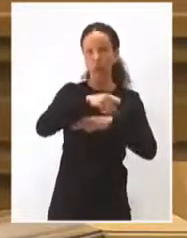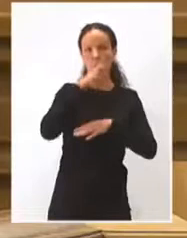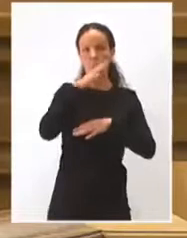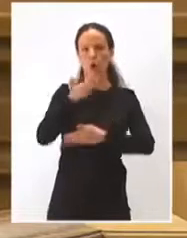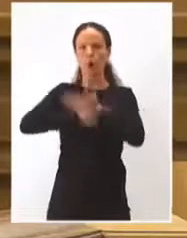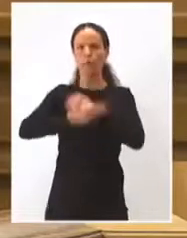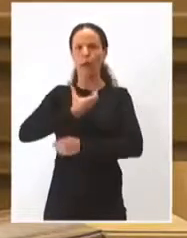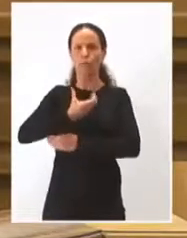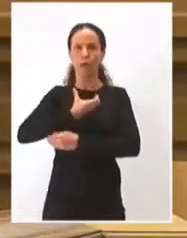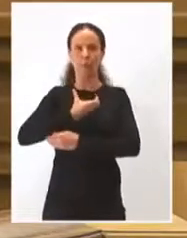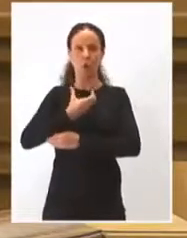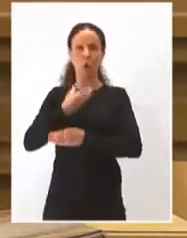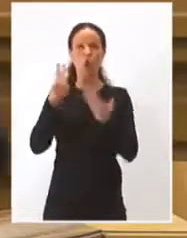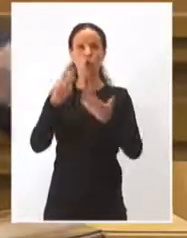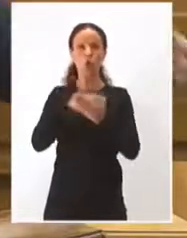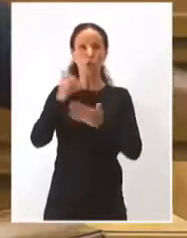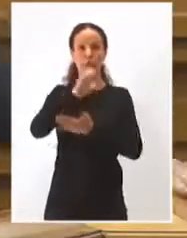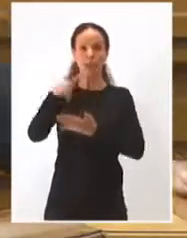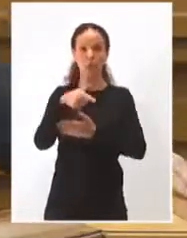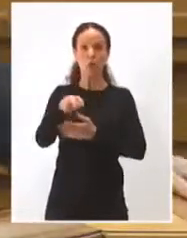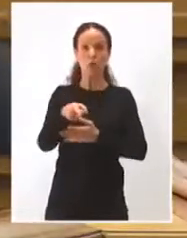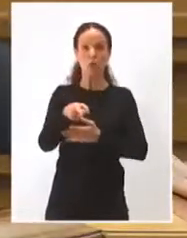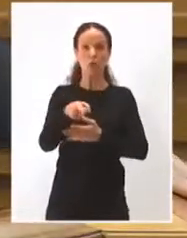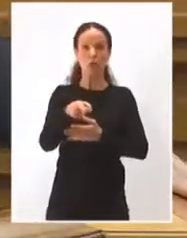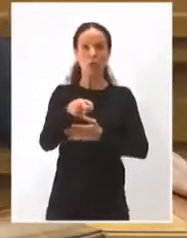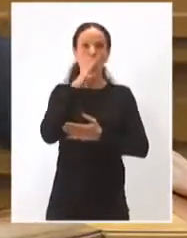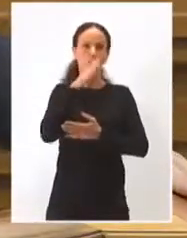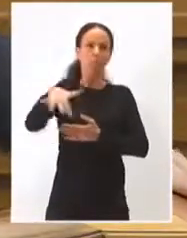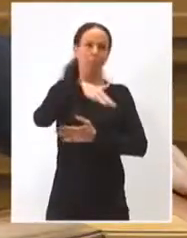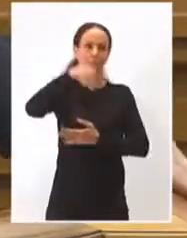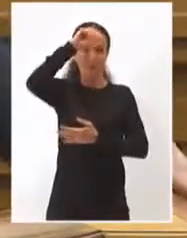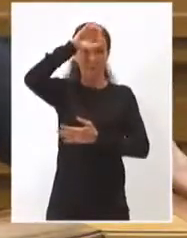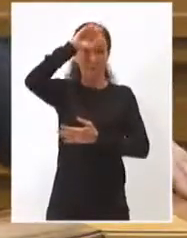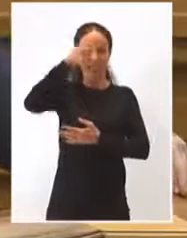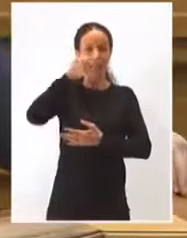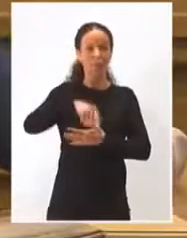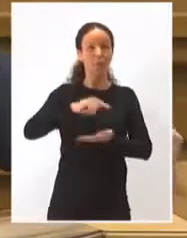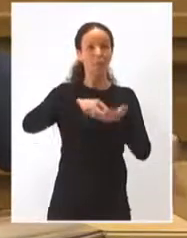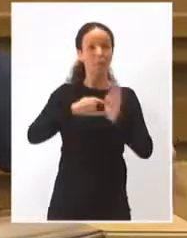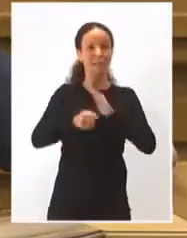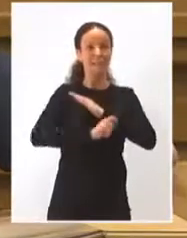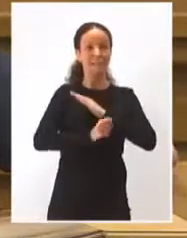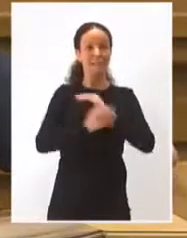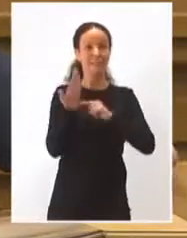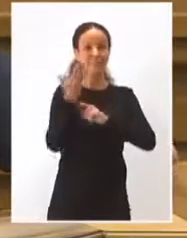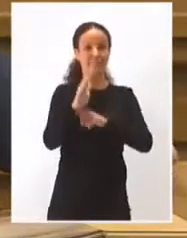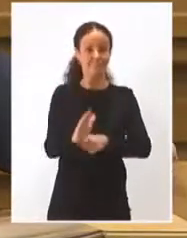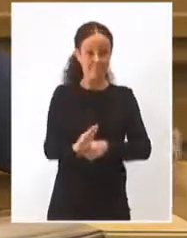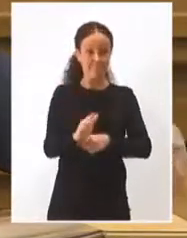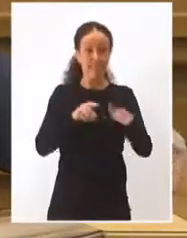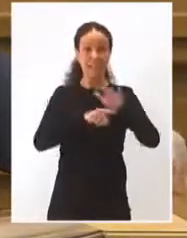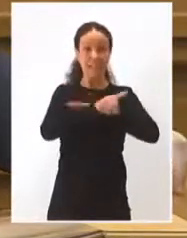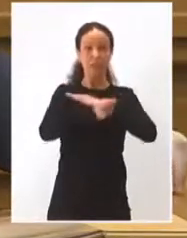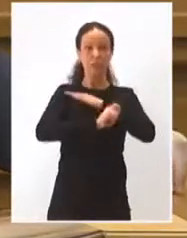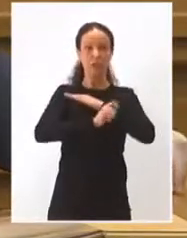Puerto Llano, 8 millones de euros que dentro de los planes de comarcas mineras. Presentaremos el plan estratégico para el desarrollo energético de la comunidad